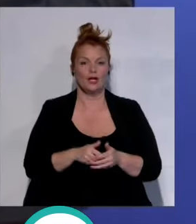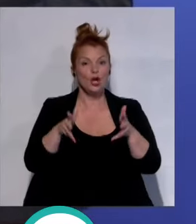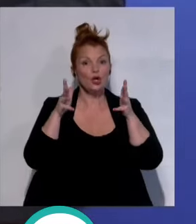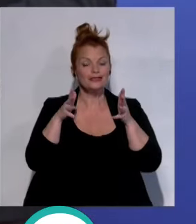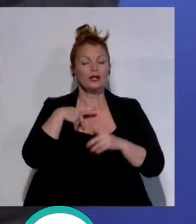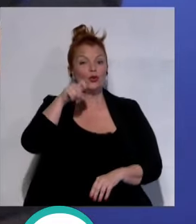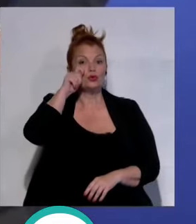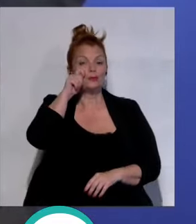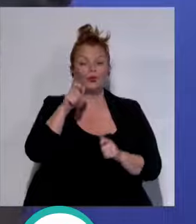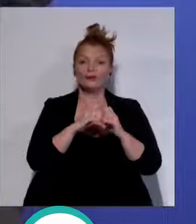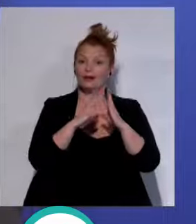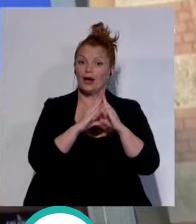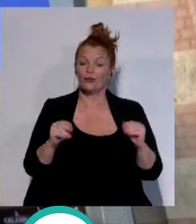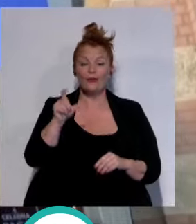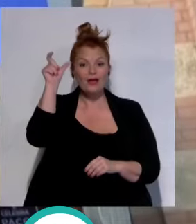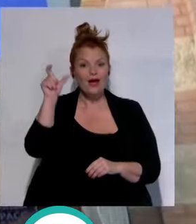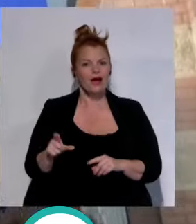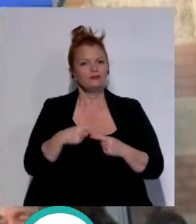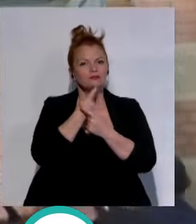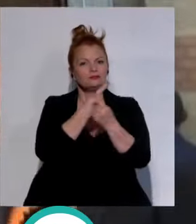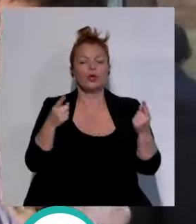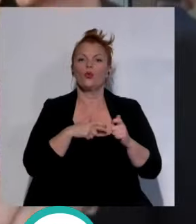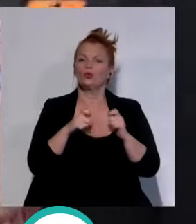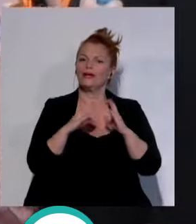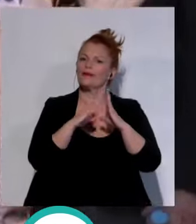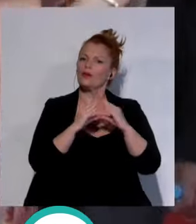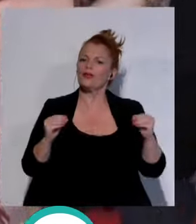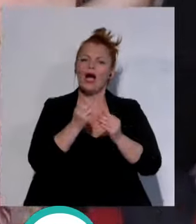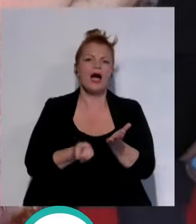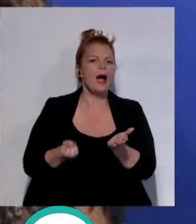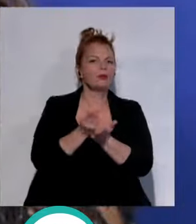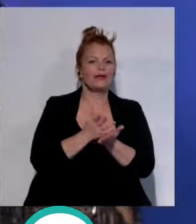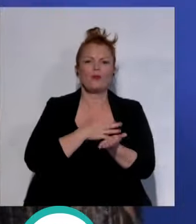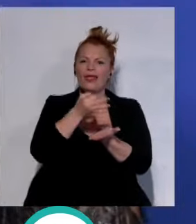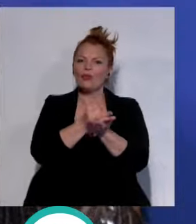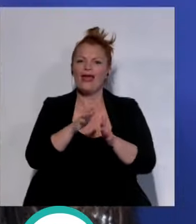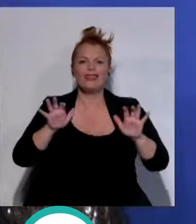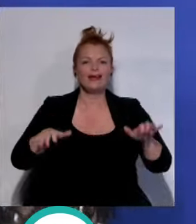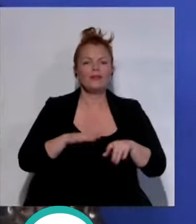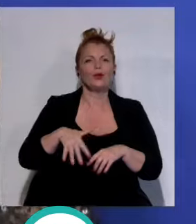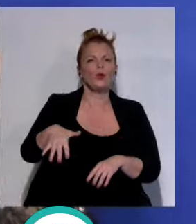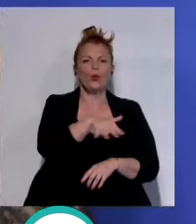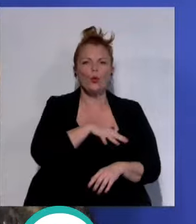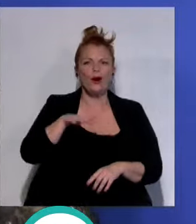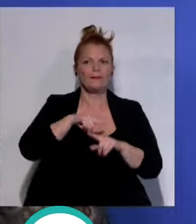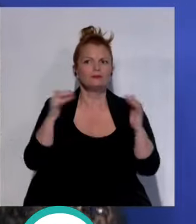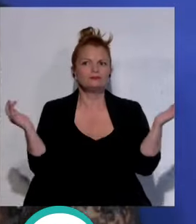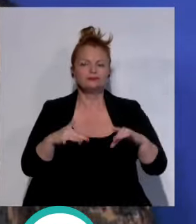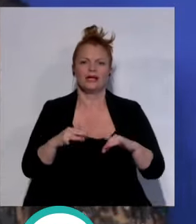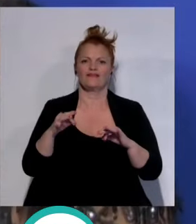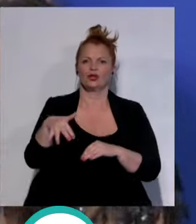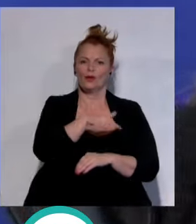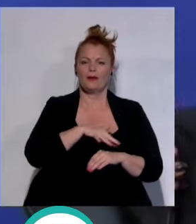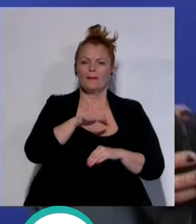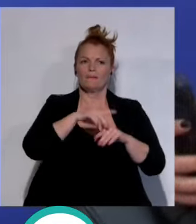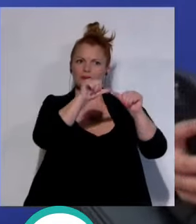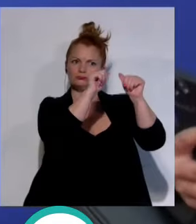Turismo de la Junta de Andalucía, Arturo Bernal, señaló que desde la Junta de Andalucía se ha apostado por la ciudad como un lugar para acoger eventos y posicionarla,